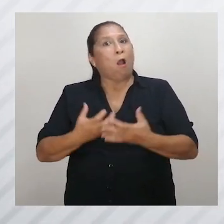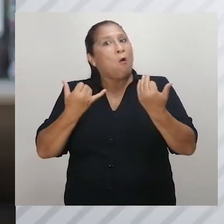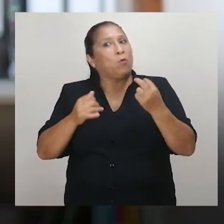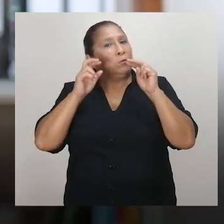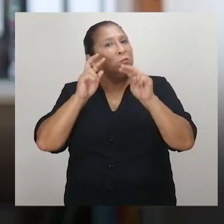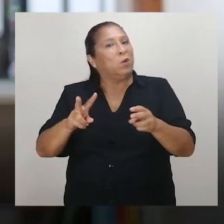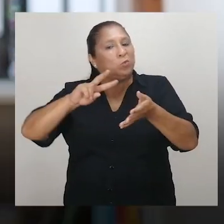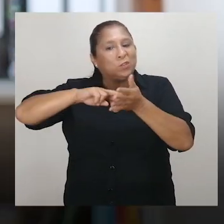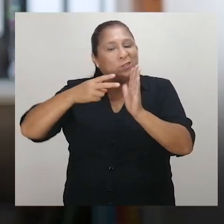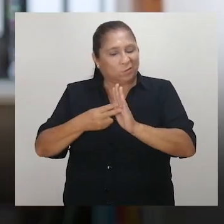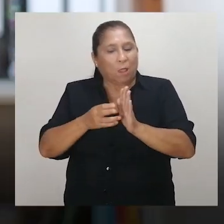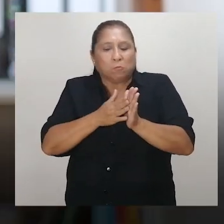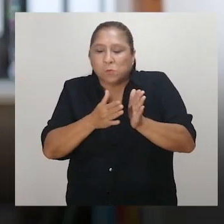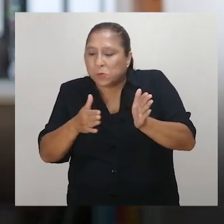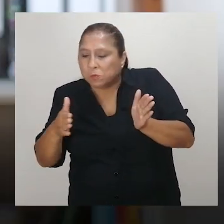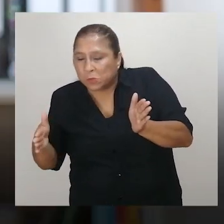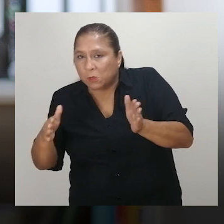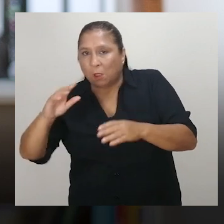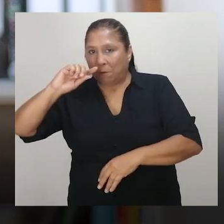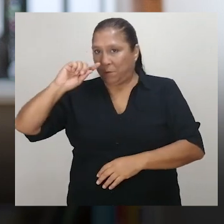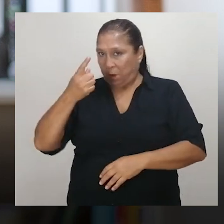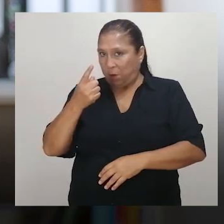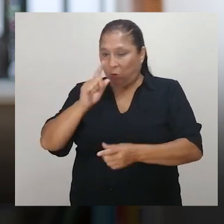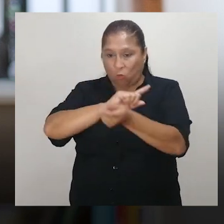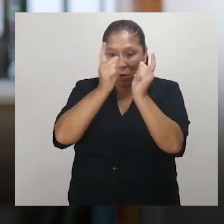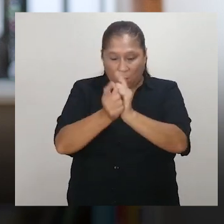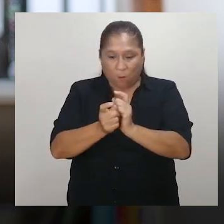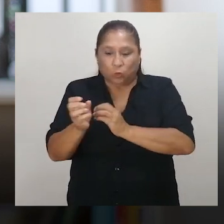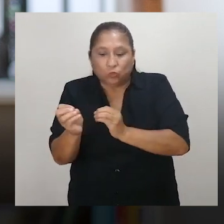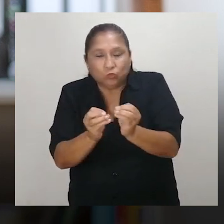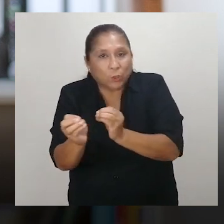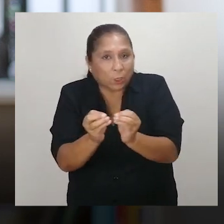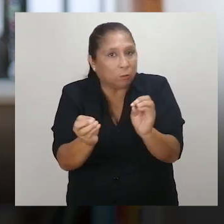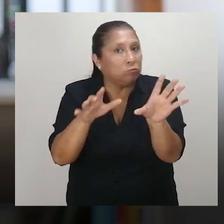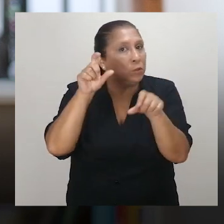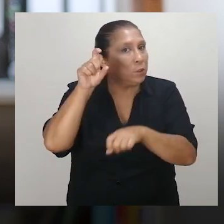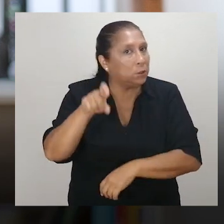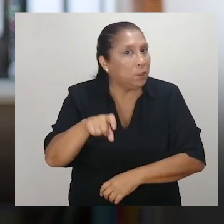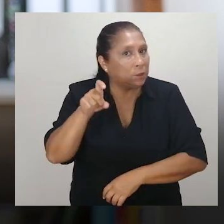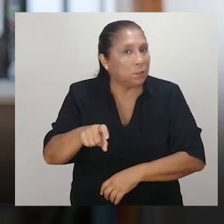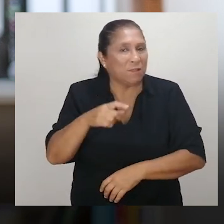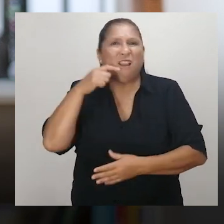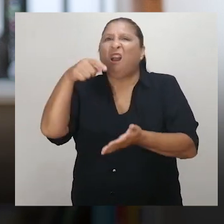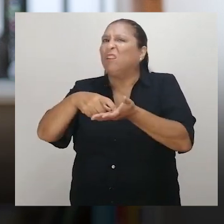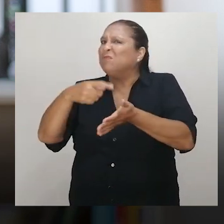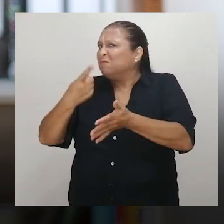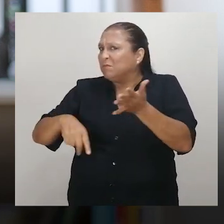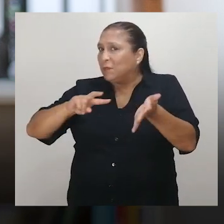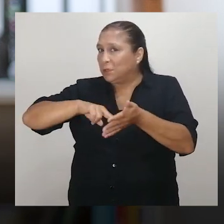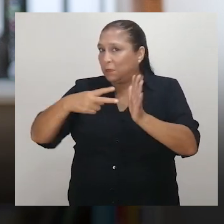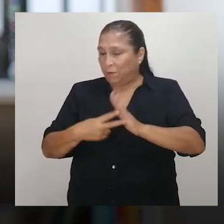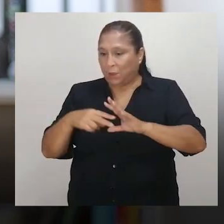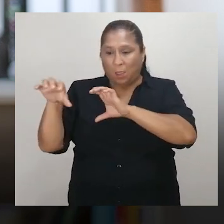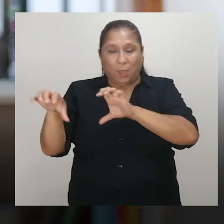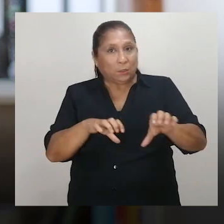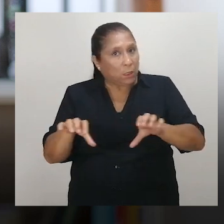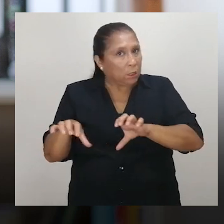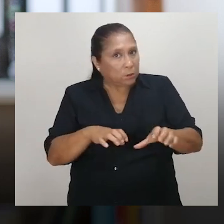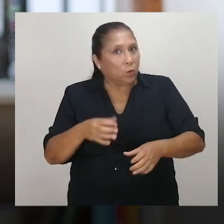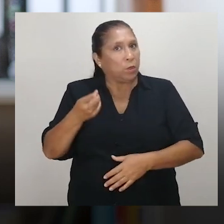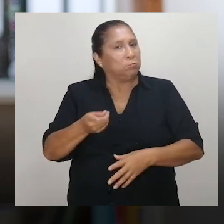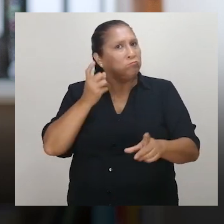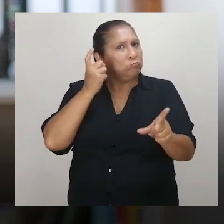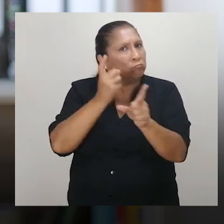Veamos el concepto por partes. Primero, modificaciones y adaptaciones necesarias. Esto quiere decir, realizar acciones